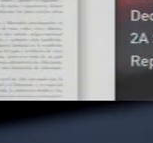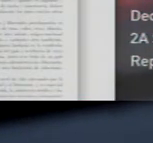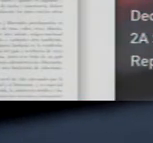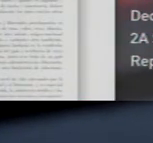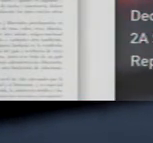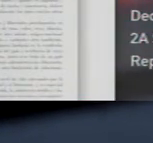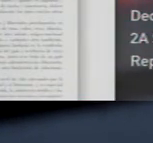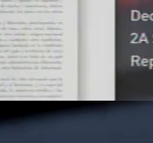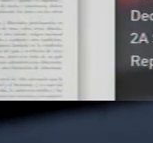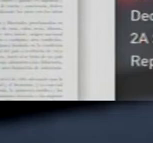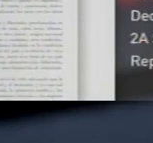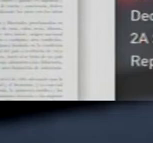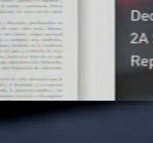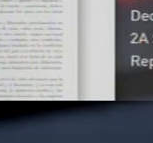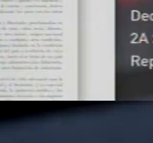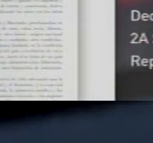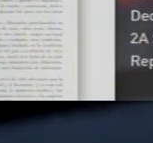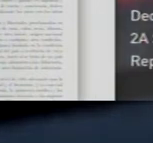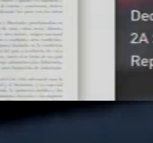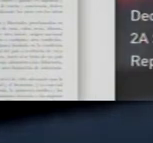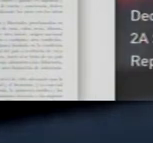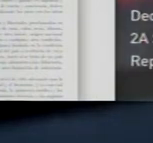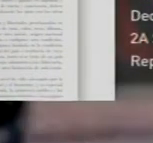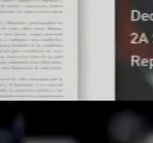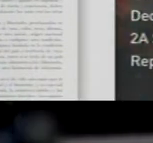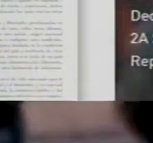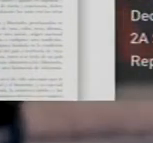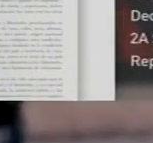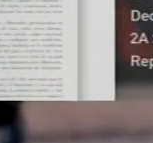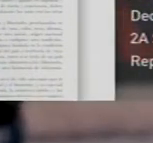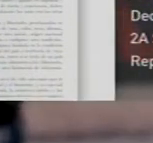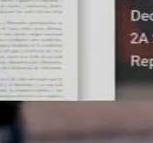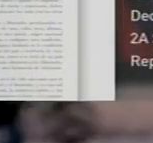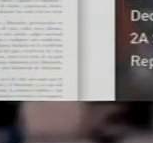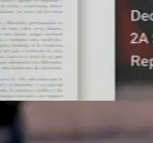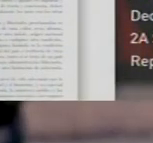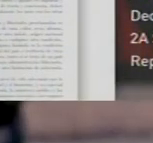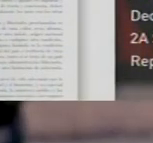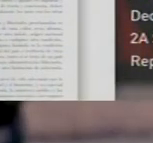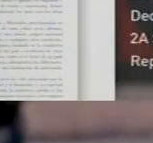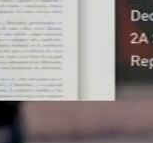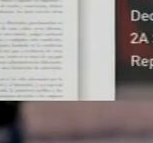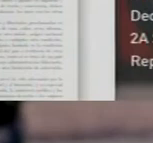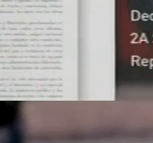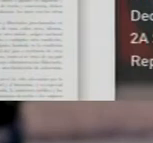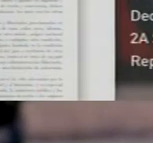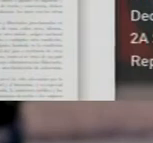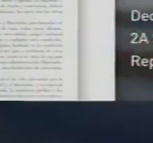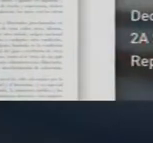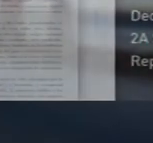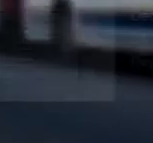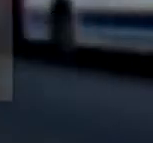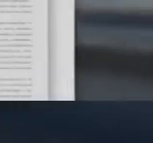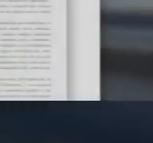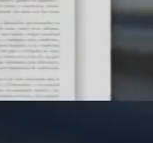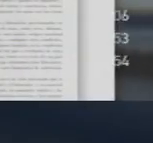Canelones Juanico Por Las Violetas 2A Santa Lucía Canelones Por Dequia 2A Santa Lucía Canelones Por Represa Las 8